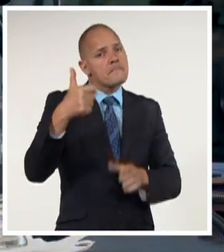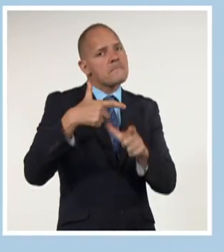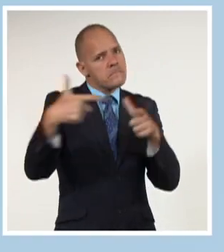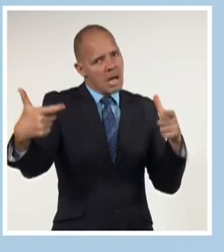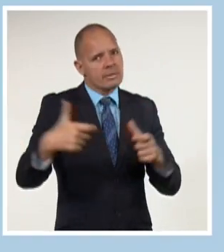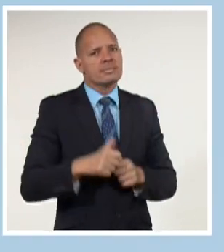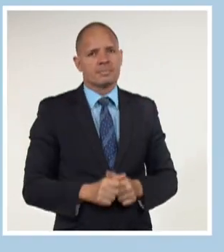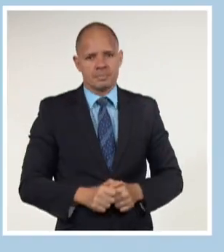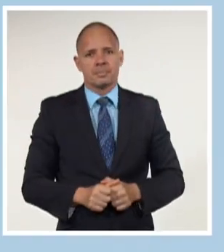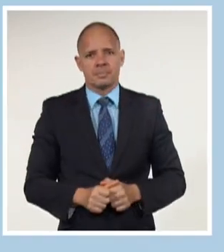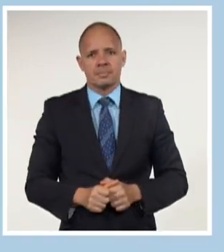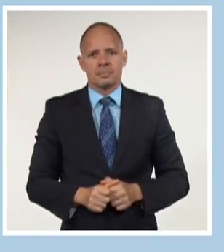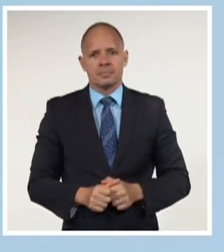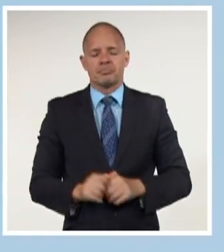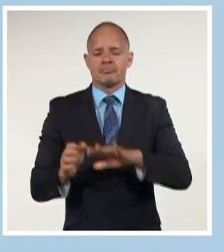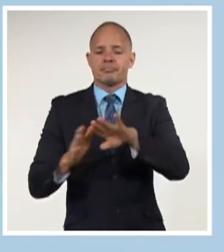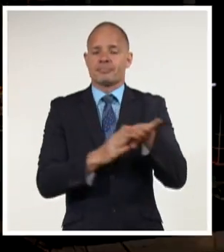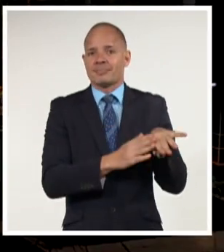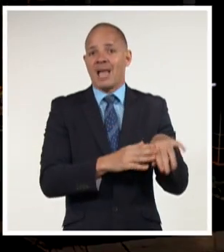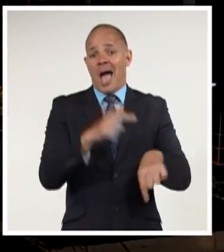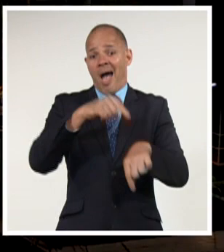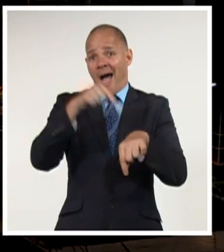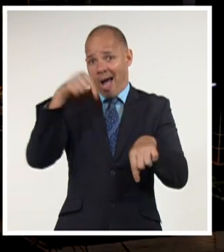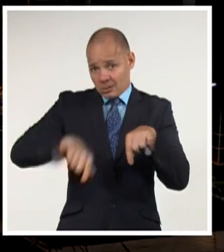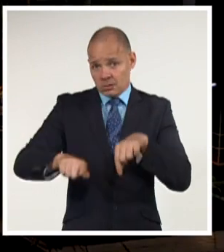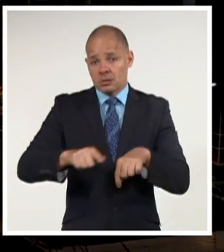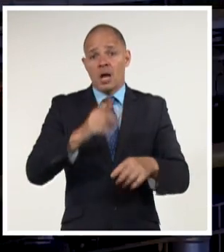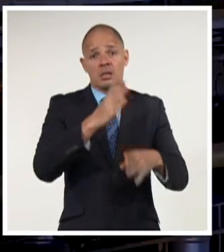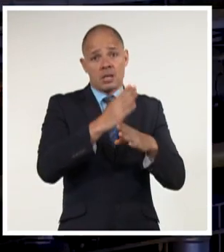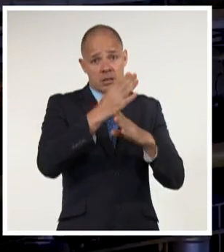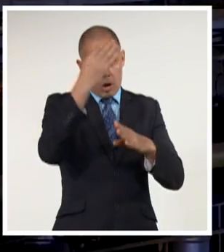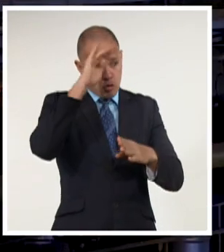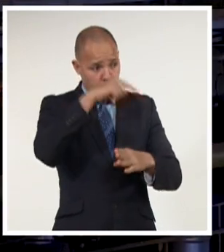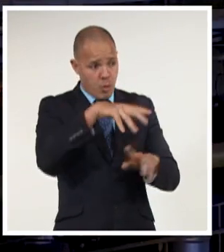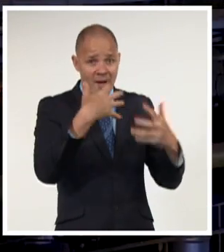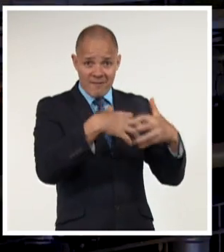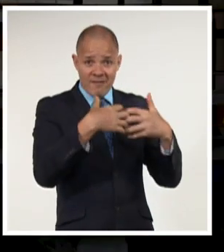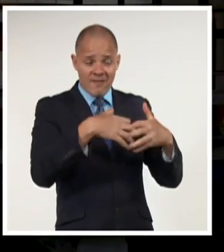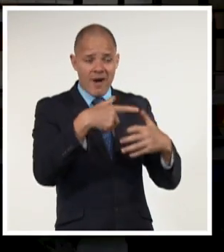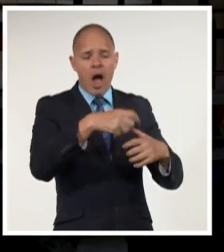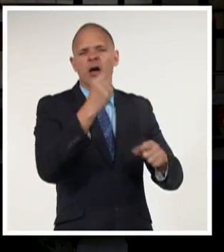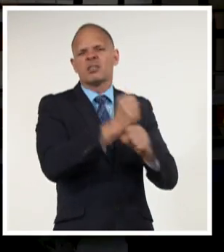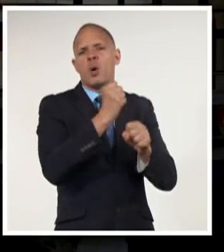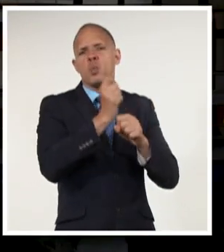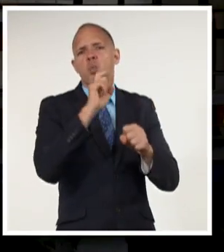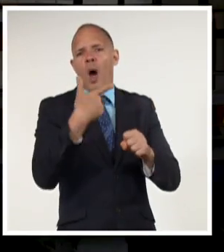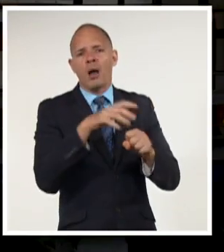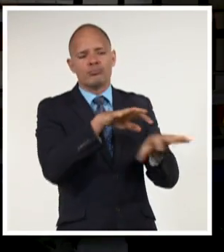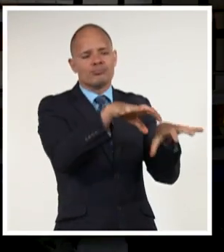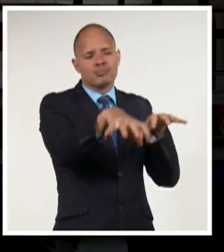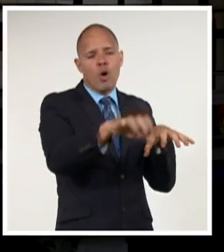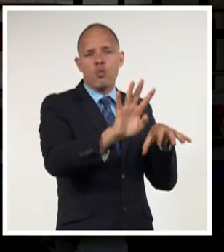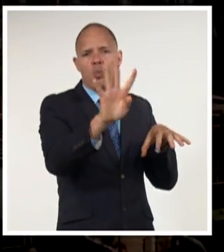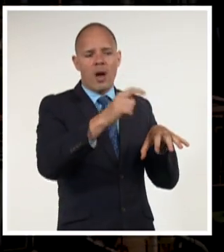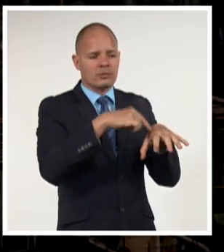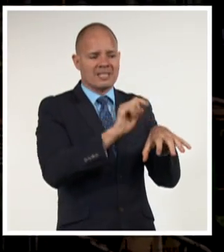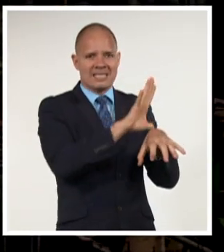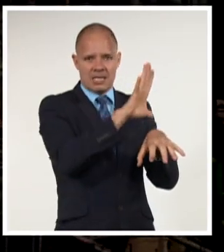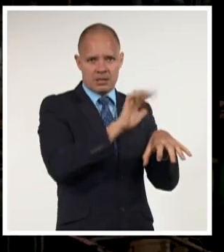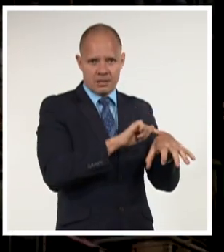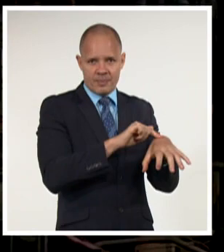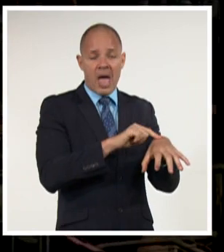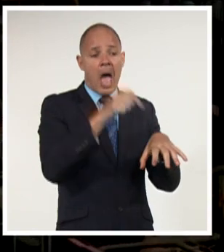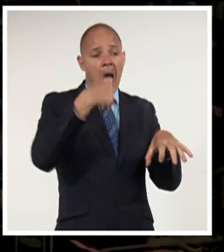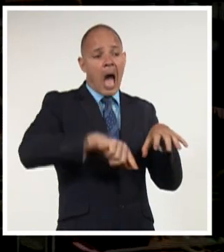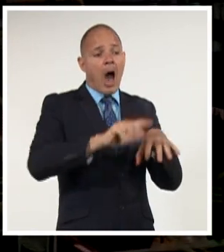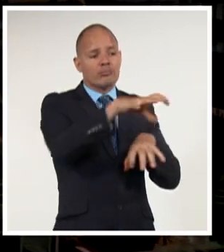energía. Actualmente, en Rente, operan las unidades 4 y 5. Al tiempo, se trabaja en la reparación de una